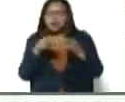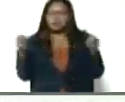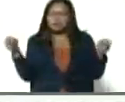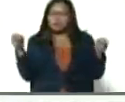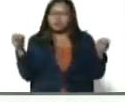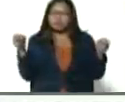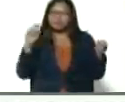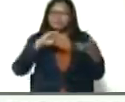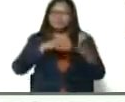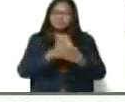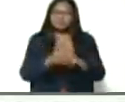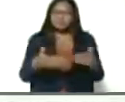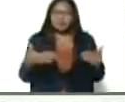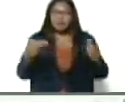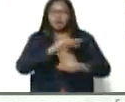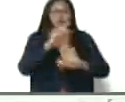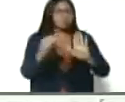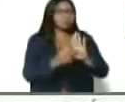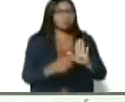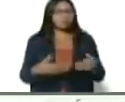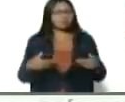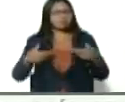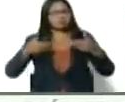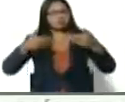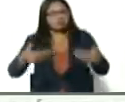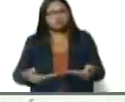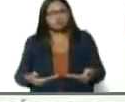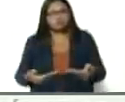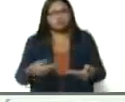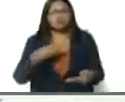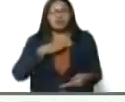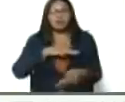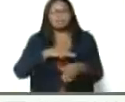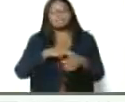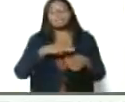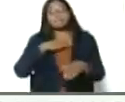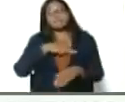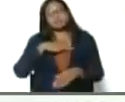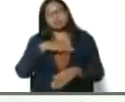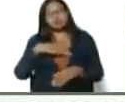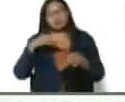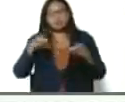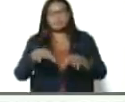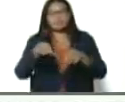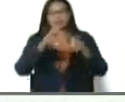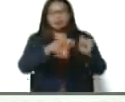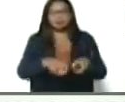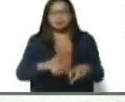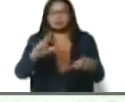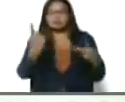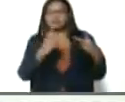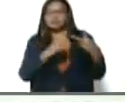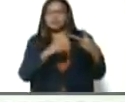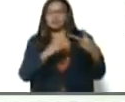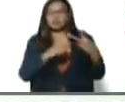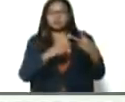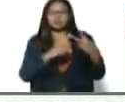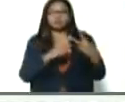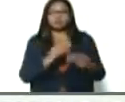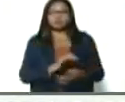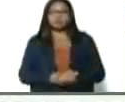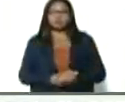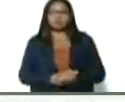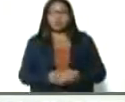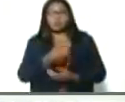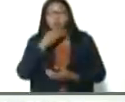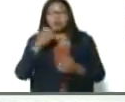entrega con el paquete completo de la Gran Misión Agro Venezuela. Segundo vértice, las buenas